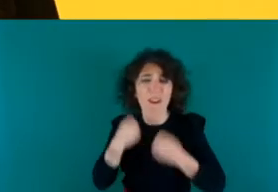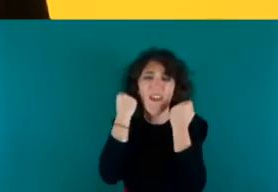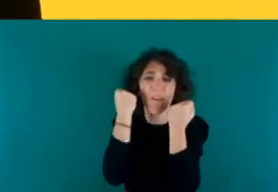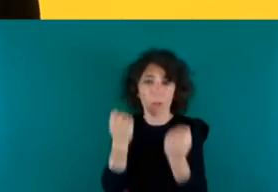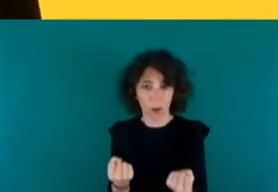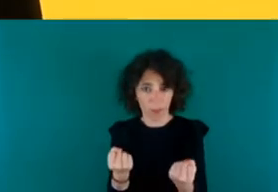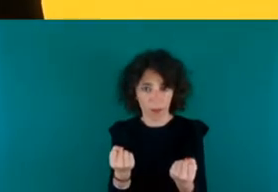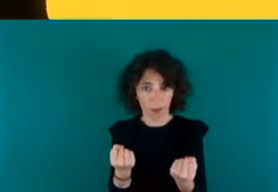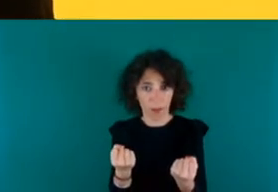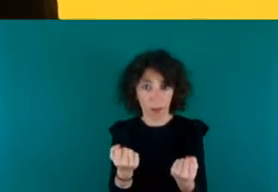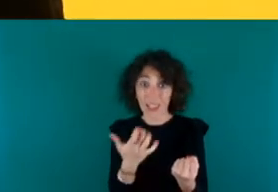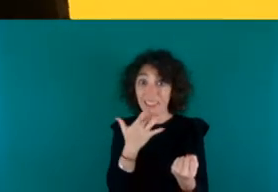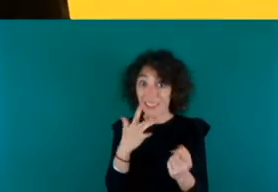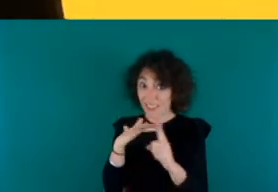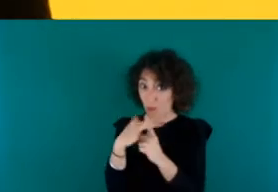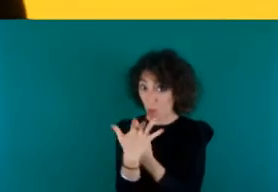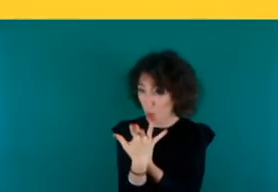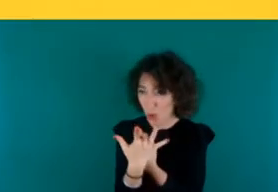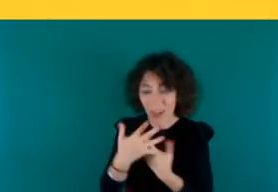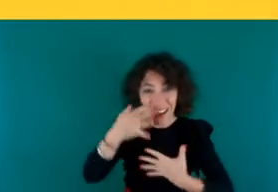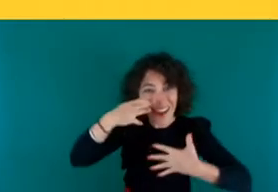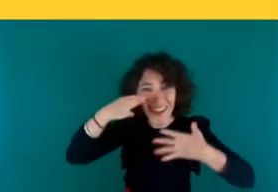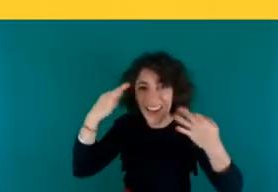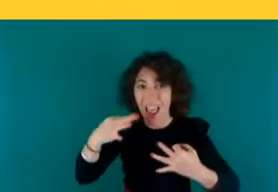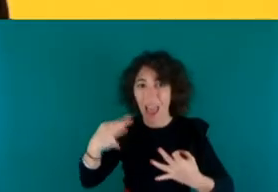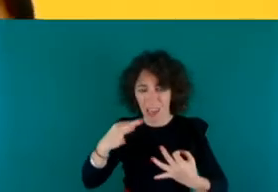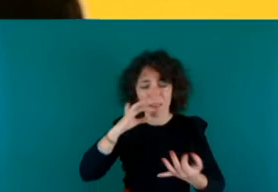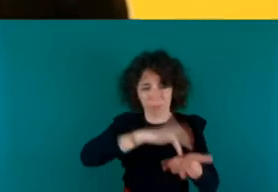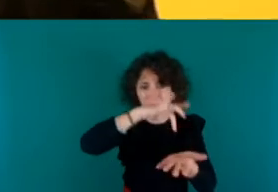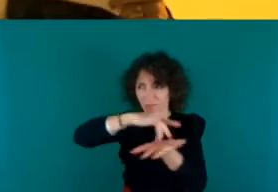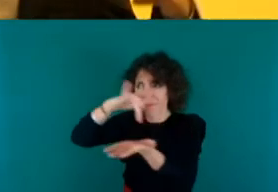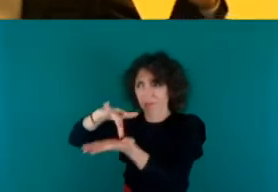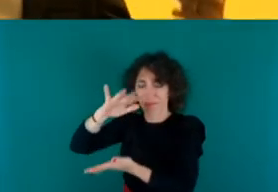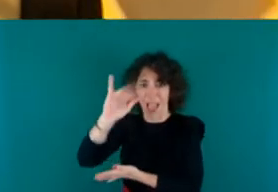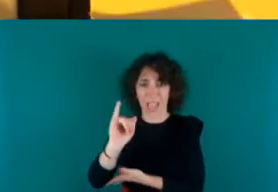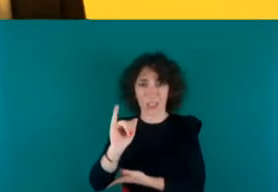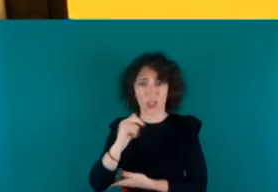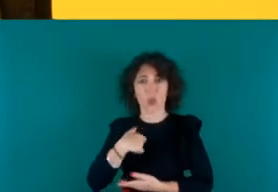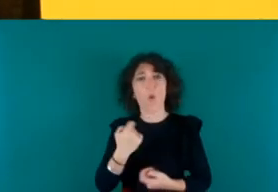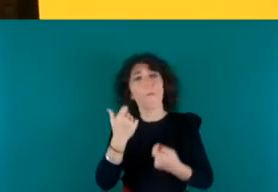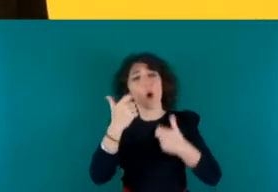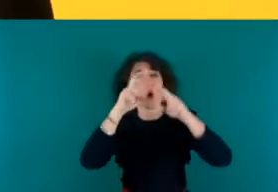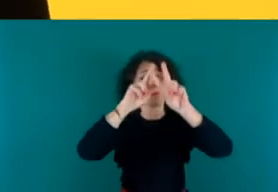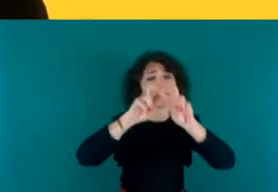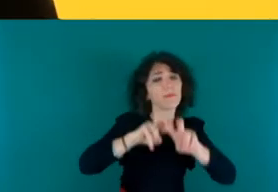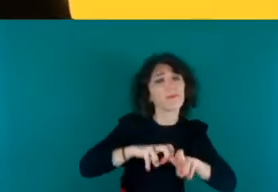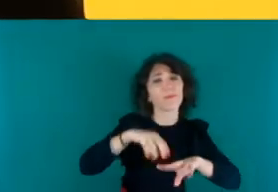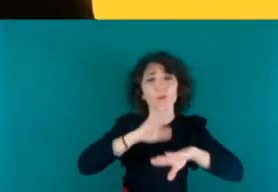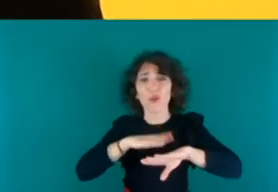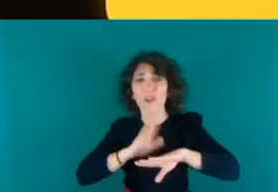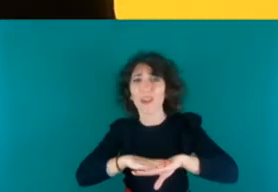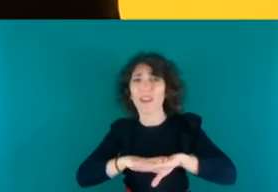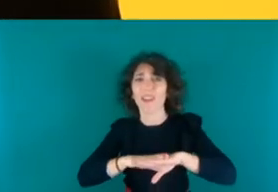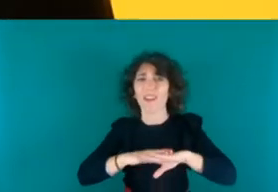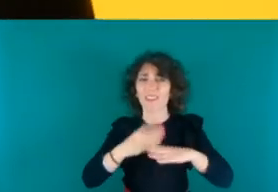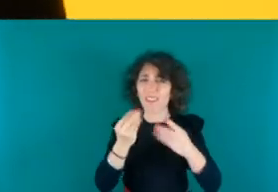Y si su situación es real, ¿saben por qué? Yo, un poco indagando de por qué habrá tanta cantidad